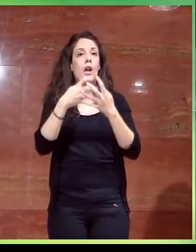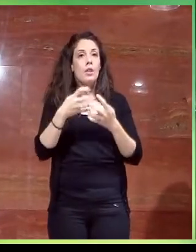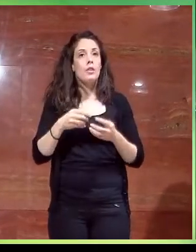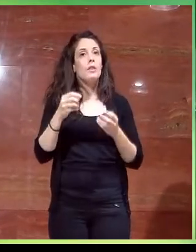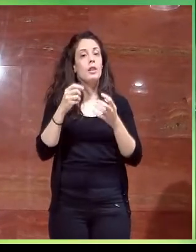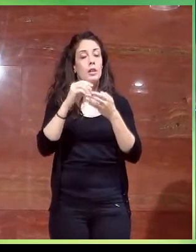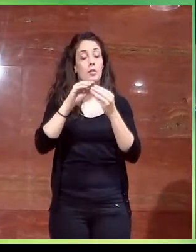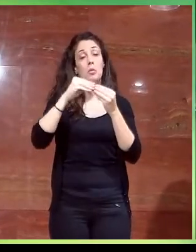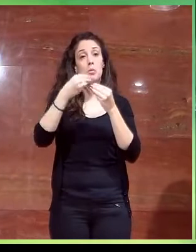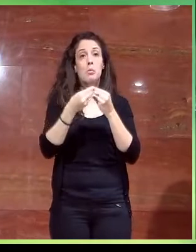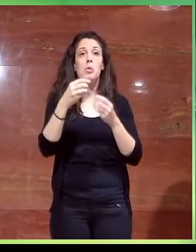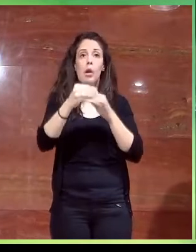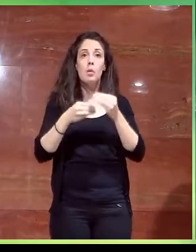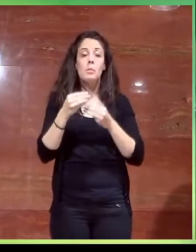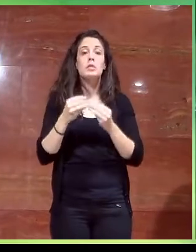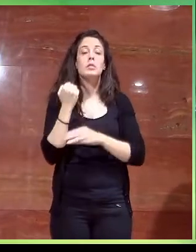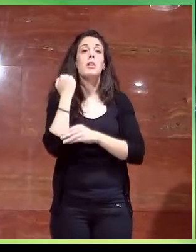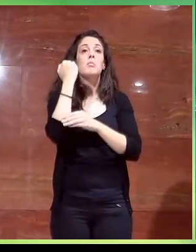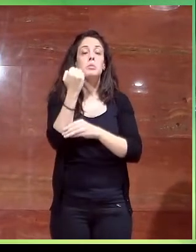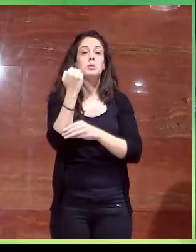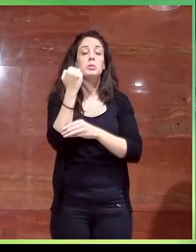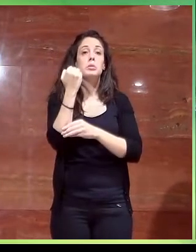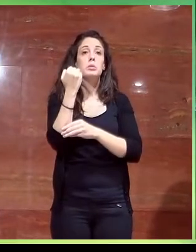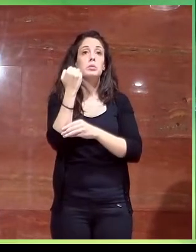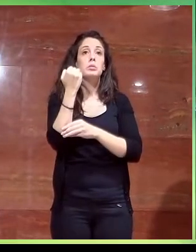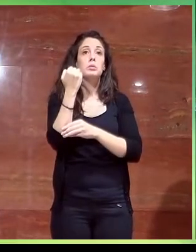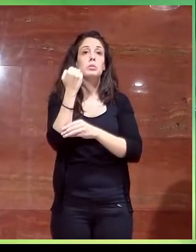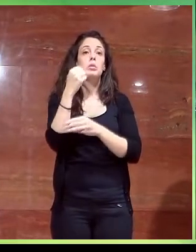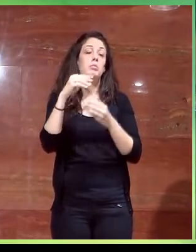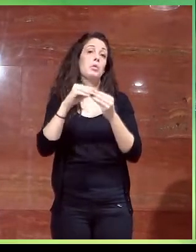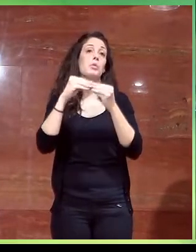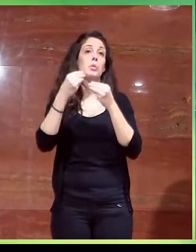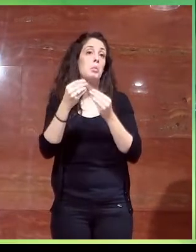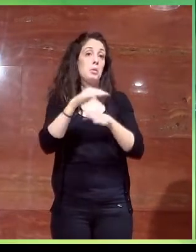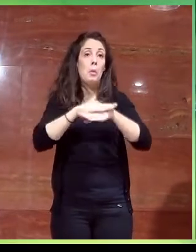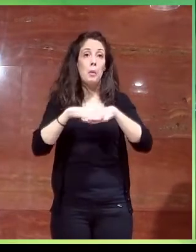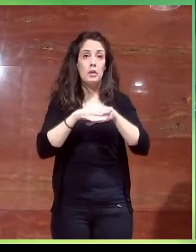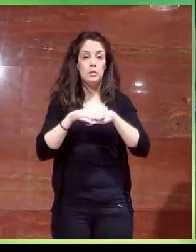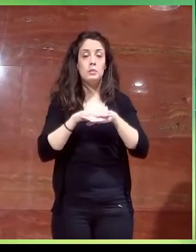y documentos de apoyo al documento básico SUA.